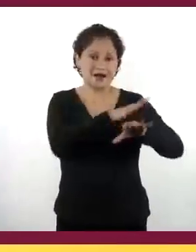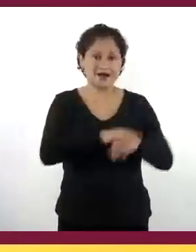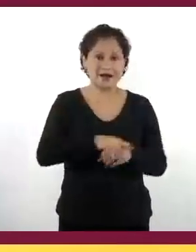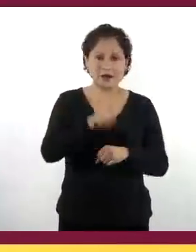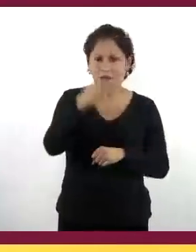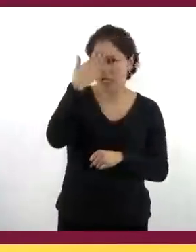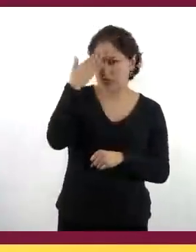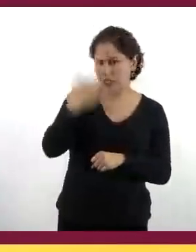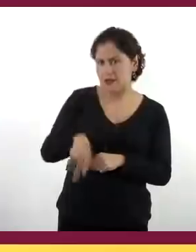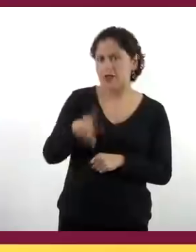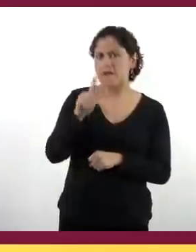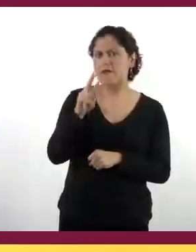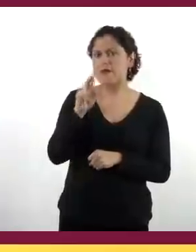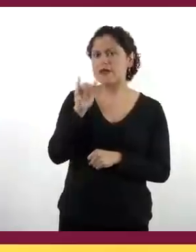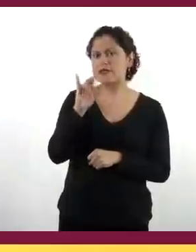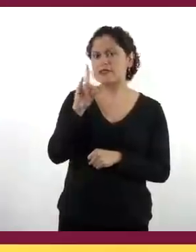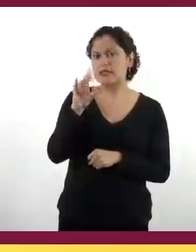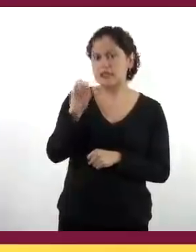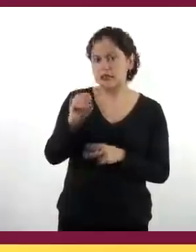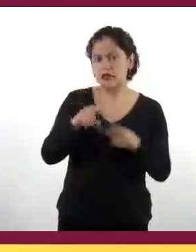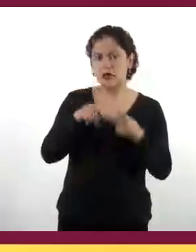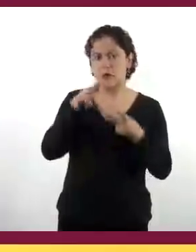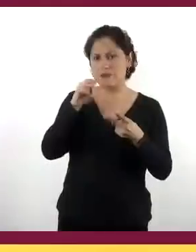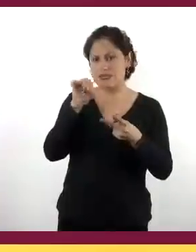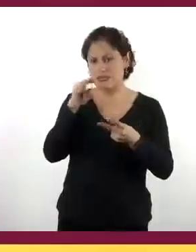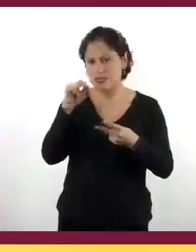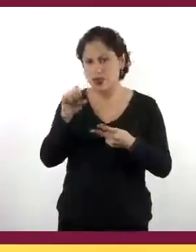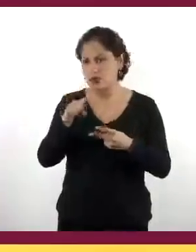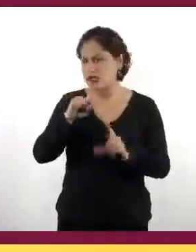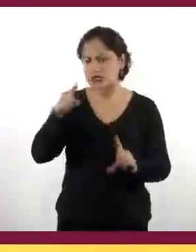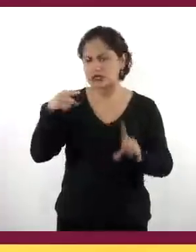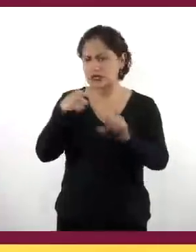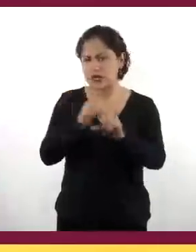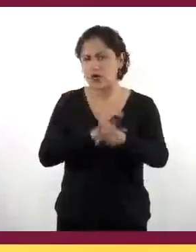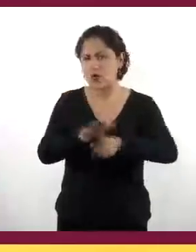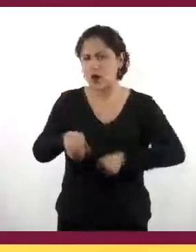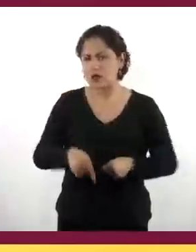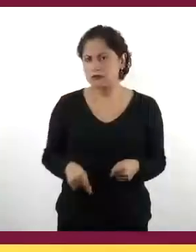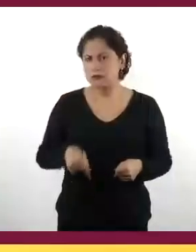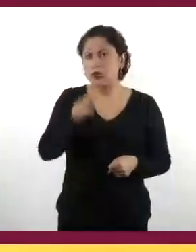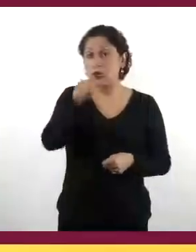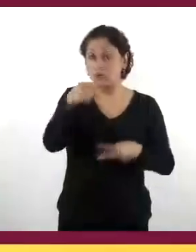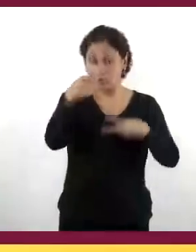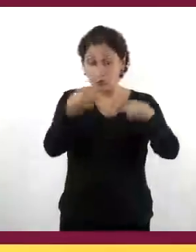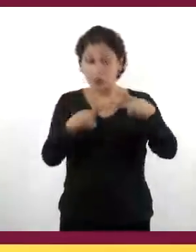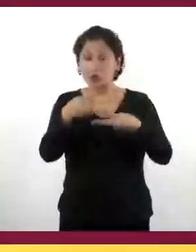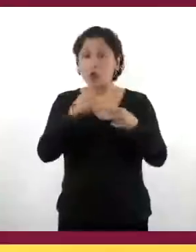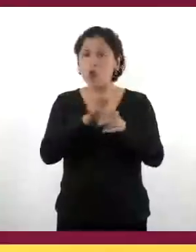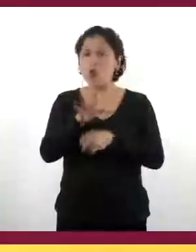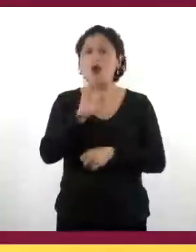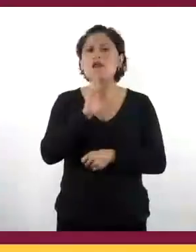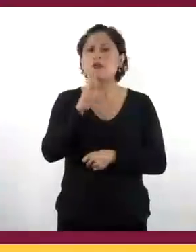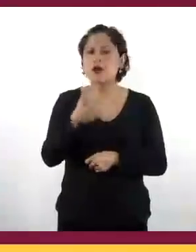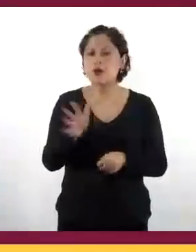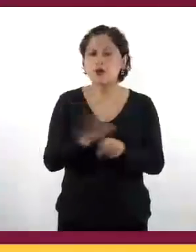presidios y las misiones? ¿Cuál creen que haya funcionado mejor? ¿Y por qué?